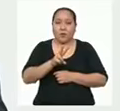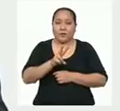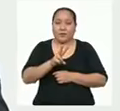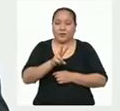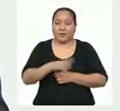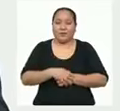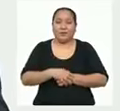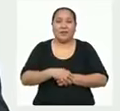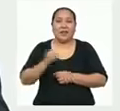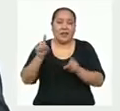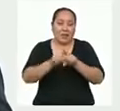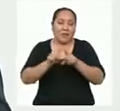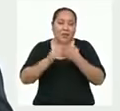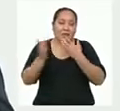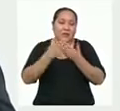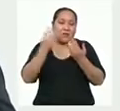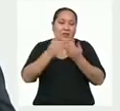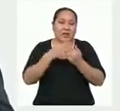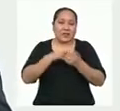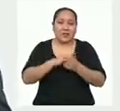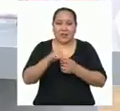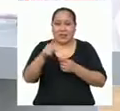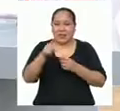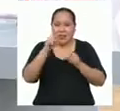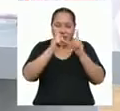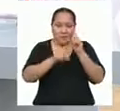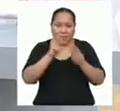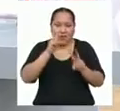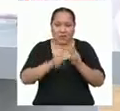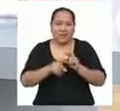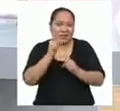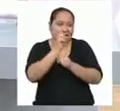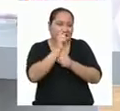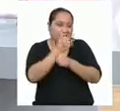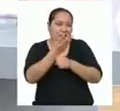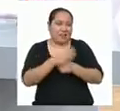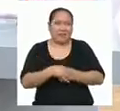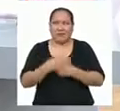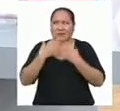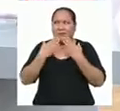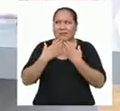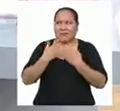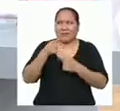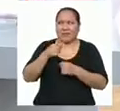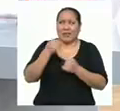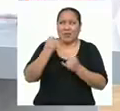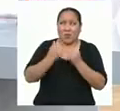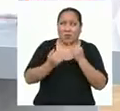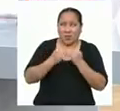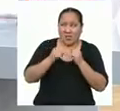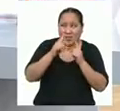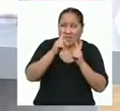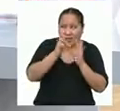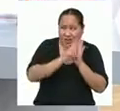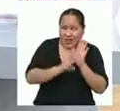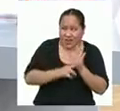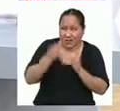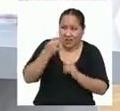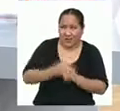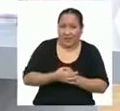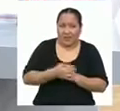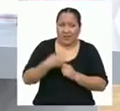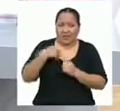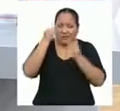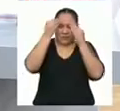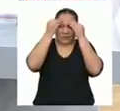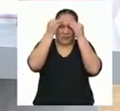es muy sencillo de calcular. Te enseño ahora. Gracias, profe, pero ya es la última fórmula, ¿no? Igual ya